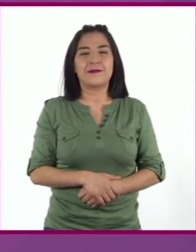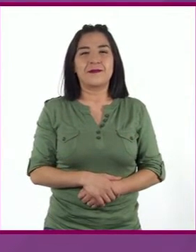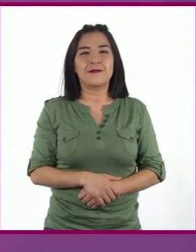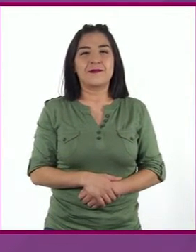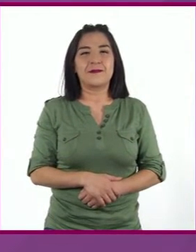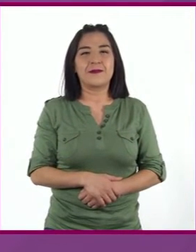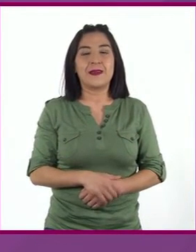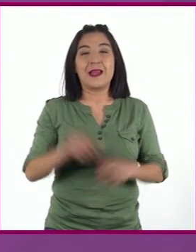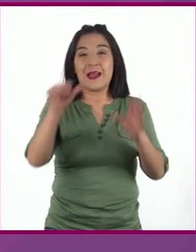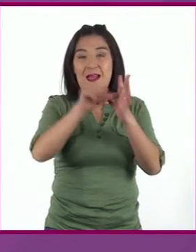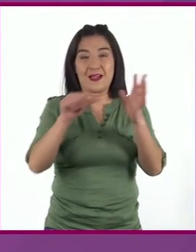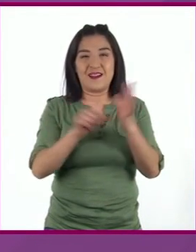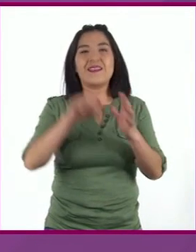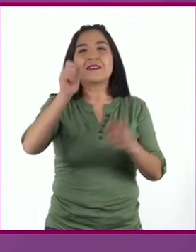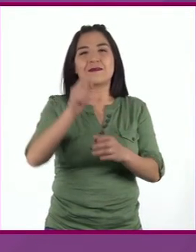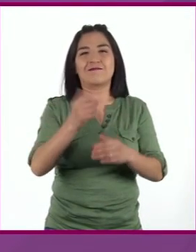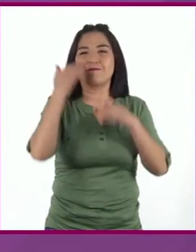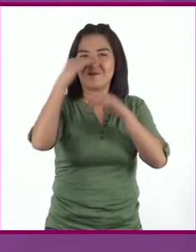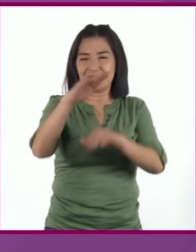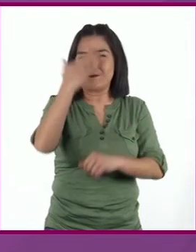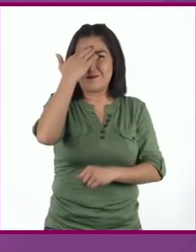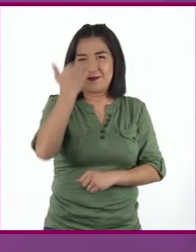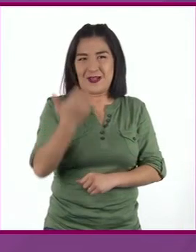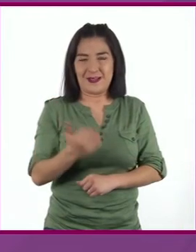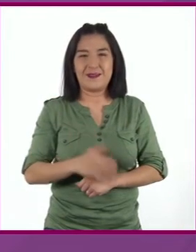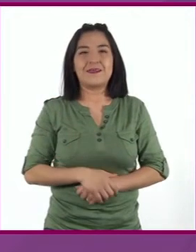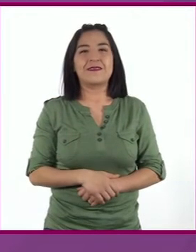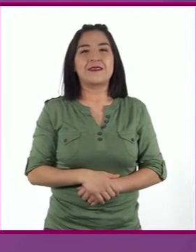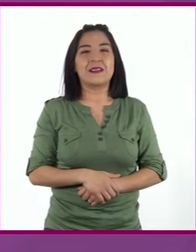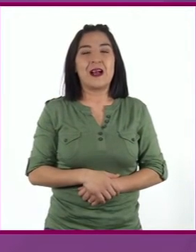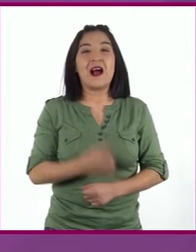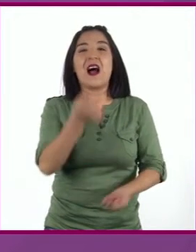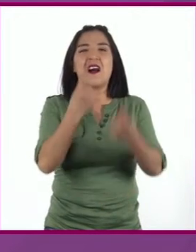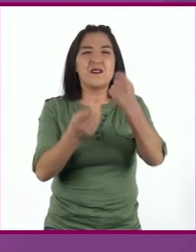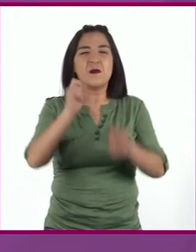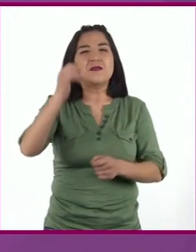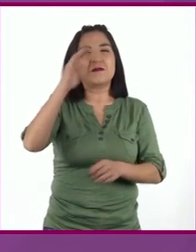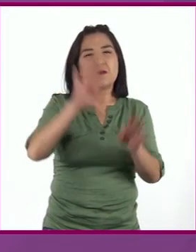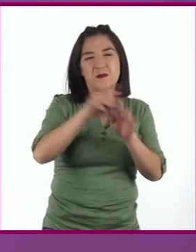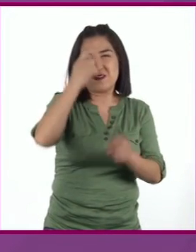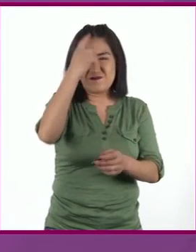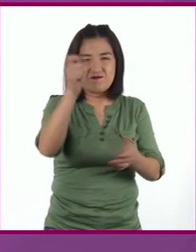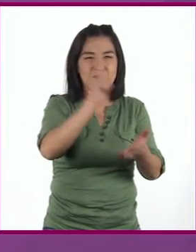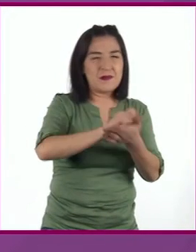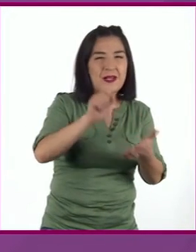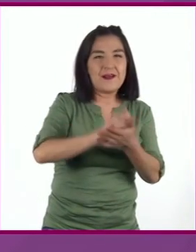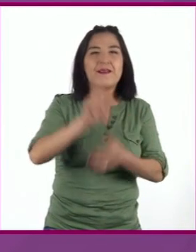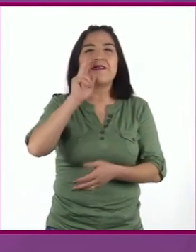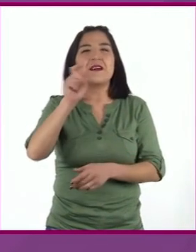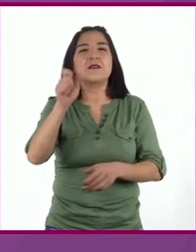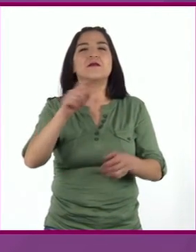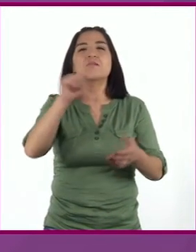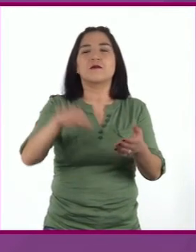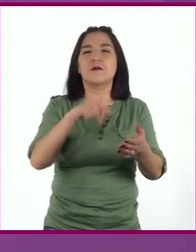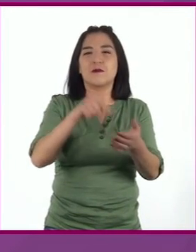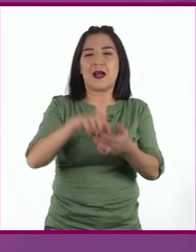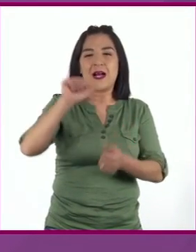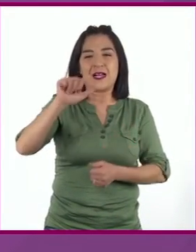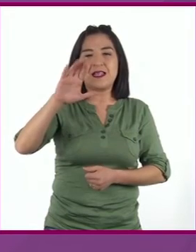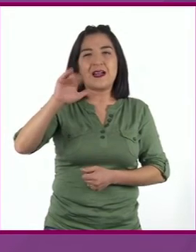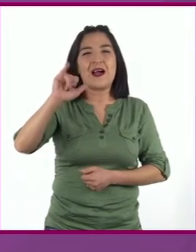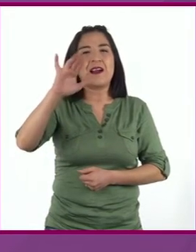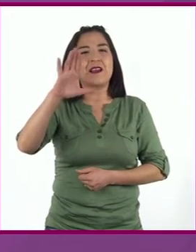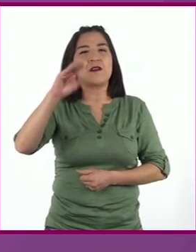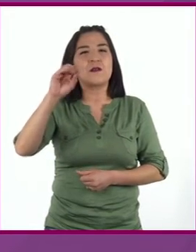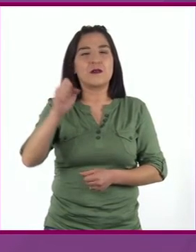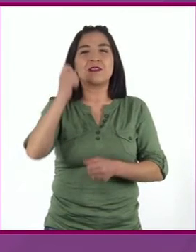Artículo de revistas sobre los mayas Algunos autores hacen provenir a los mayas de los arcaicos Que vinieron